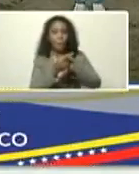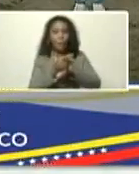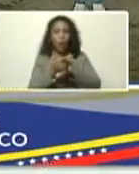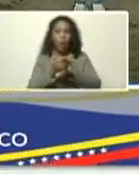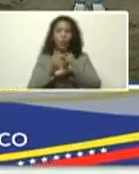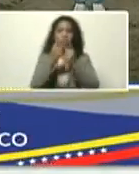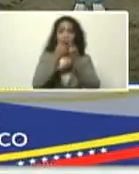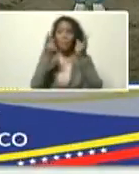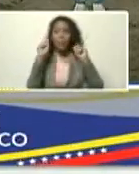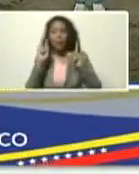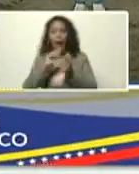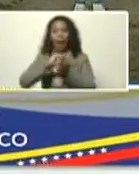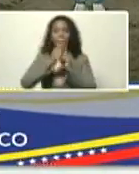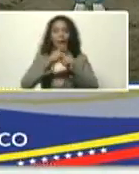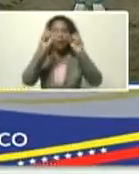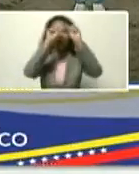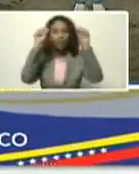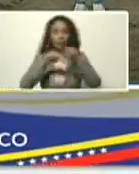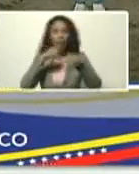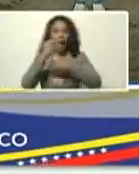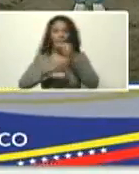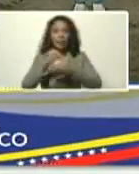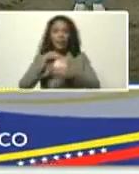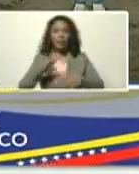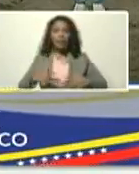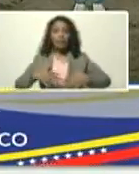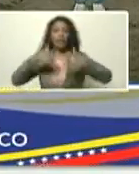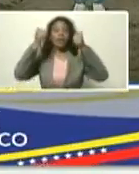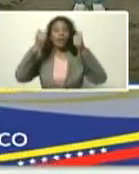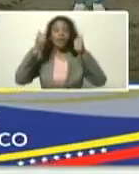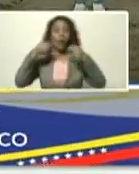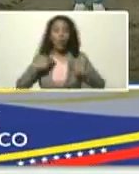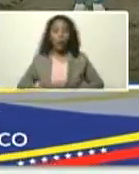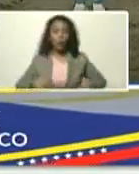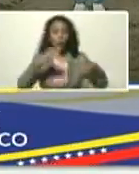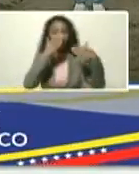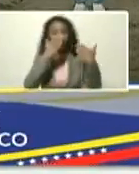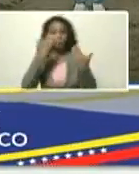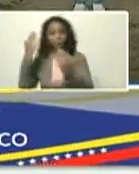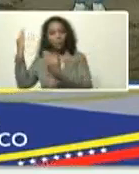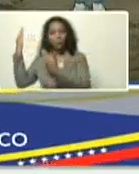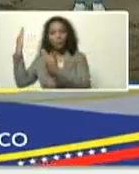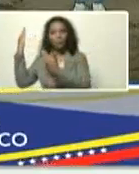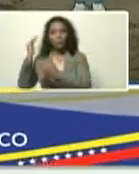cambiar el sistema, y lograr, salvar a la humanidad, adelante, la cava.